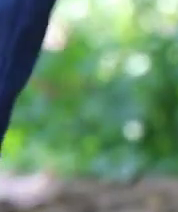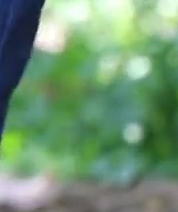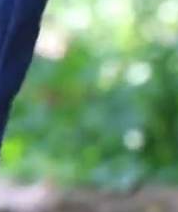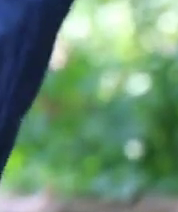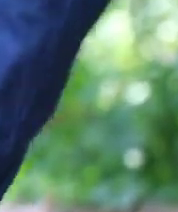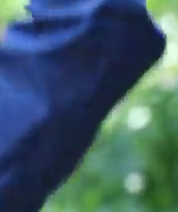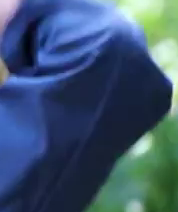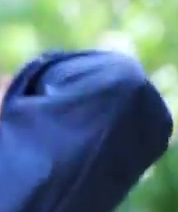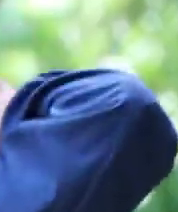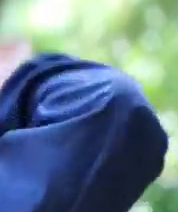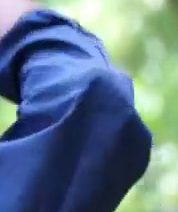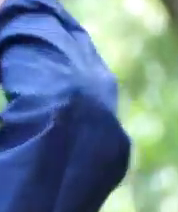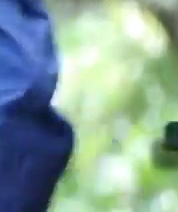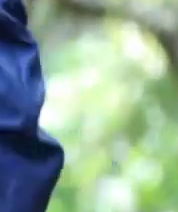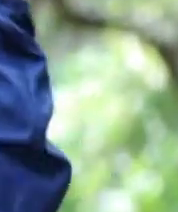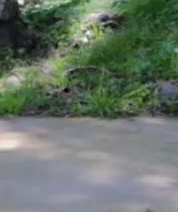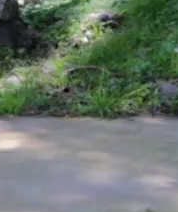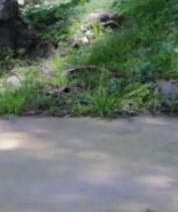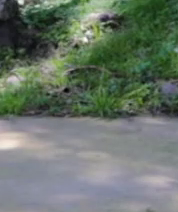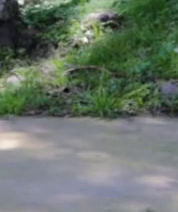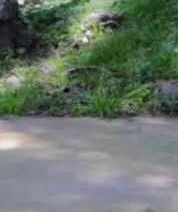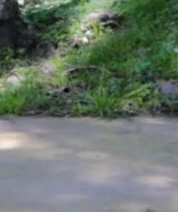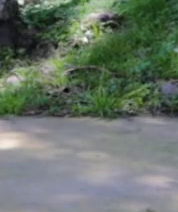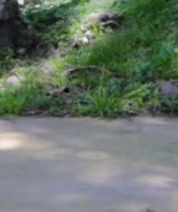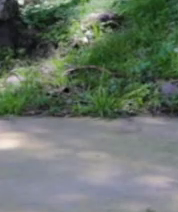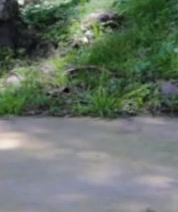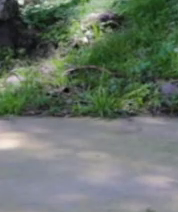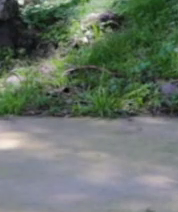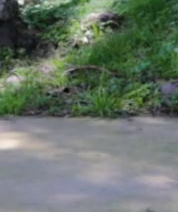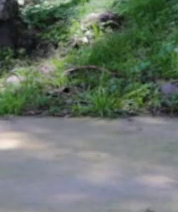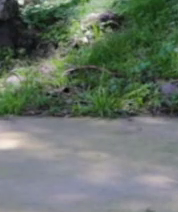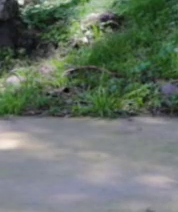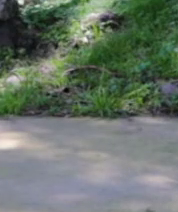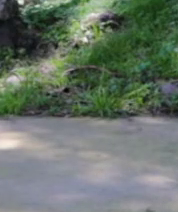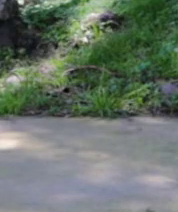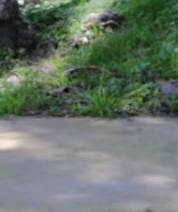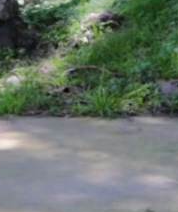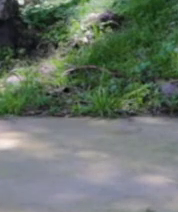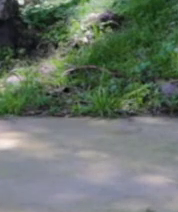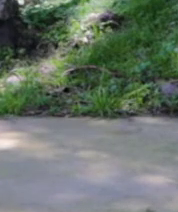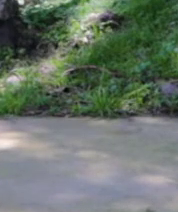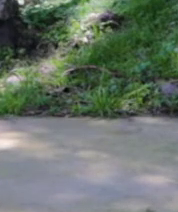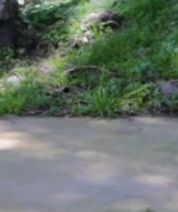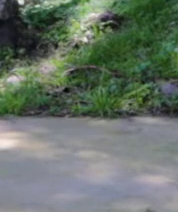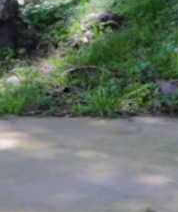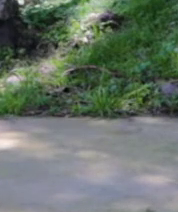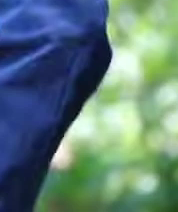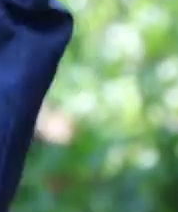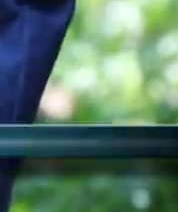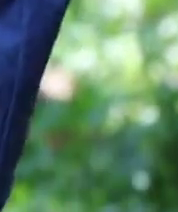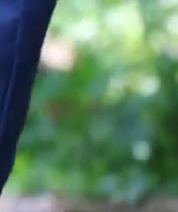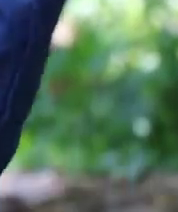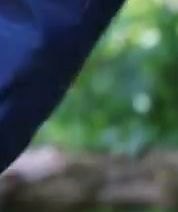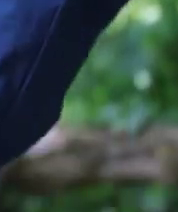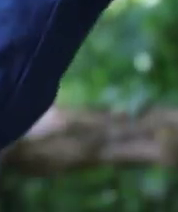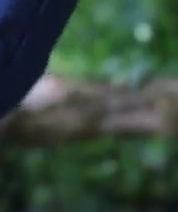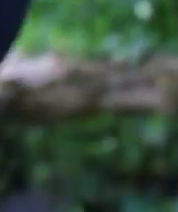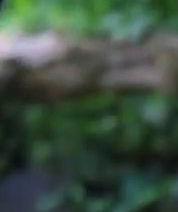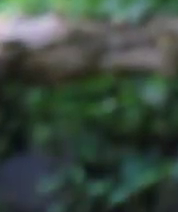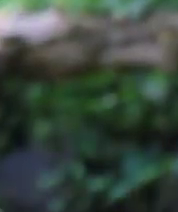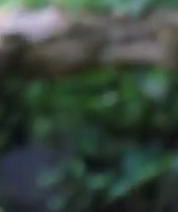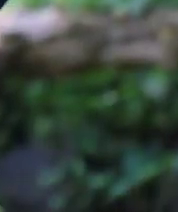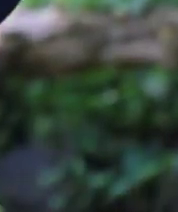Flexión y estendo, con fuerza, con fuerza. Bien, Jair, muy bien, con fuerza. Uno más. Bien,